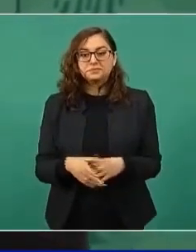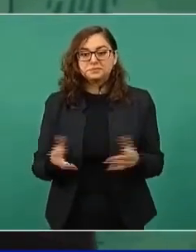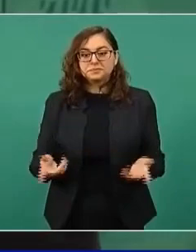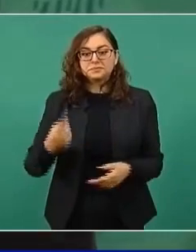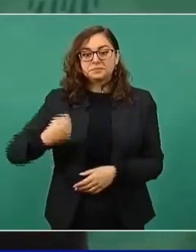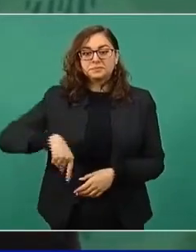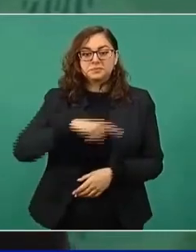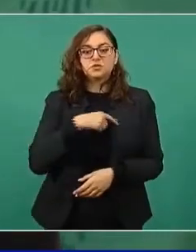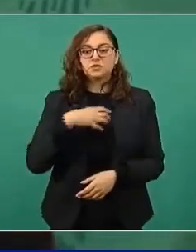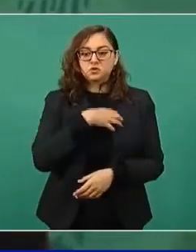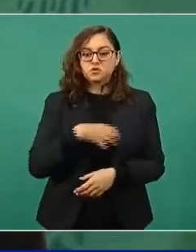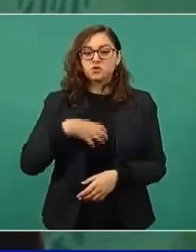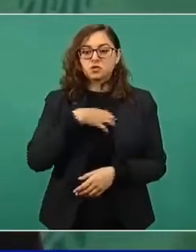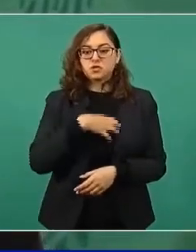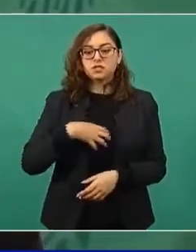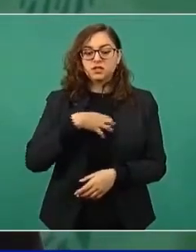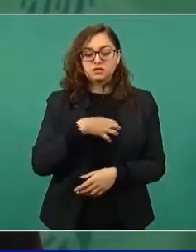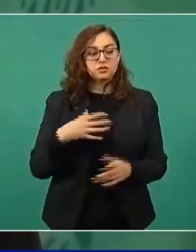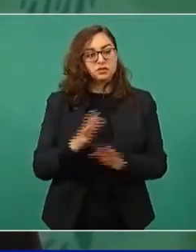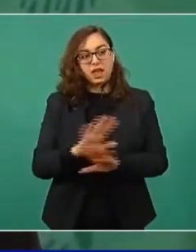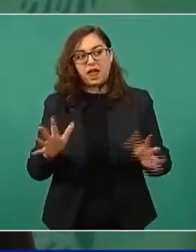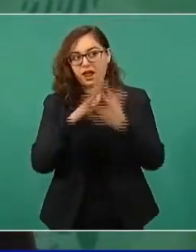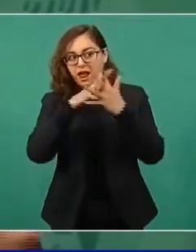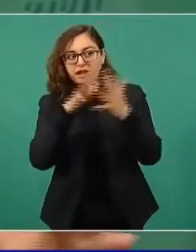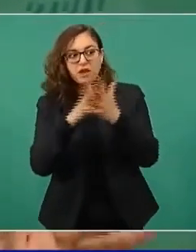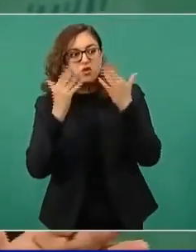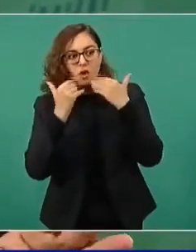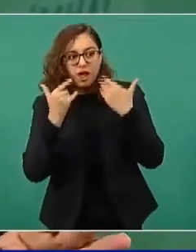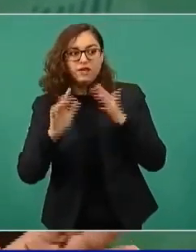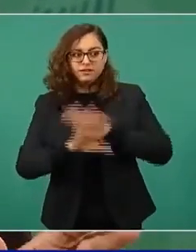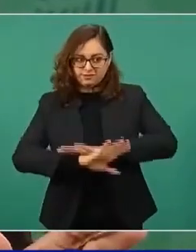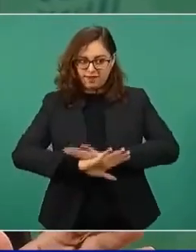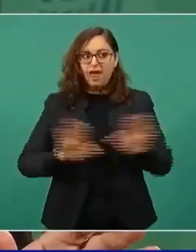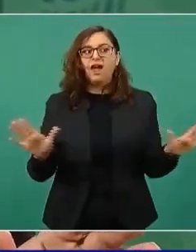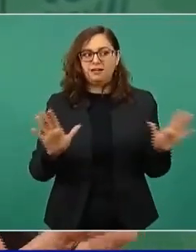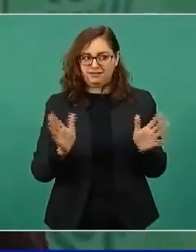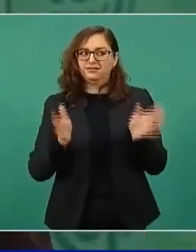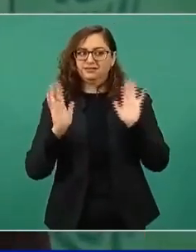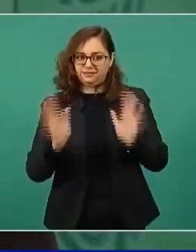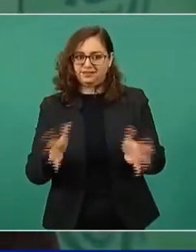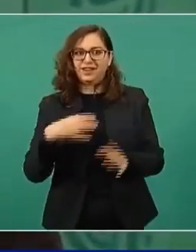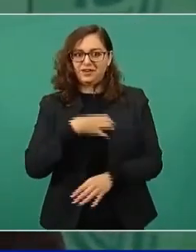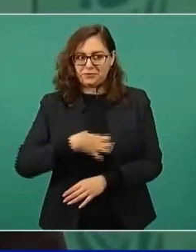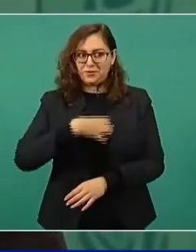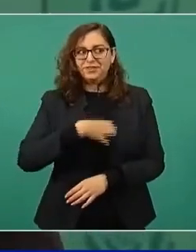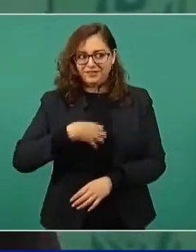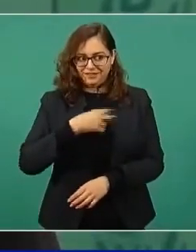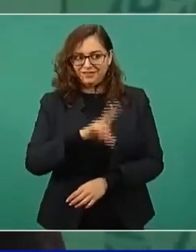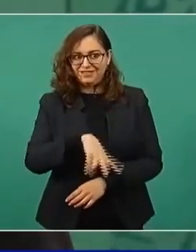que estar contentos de que ya no hubo golpe de Estado, o sea, se evitó el golpe de Estado.